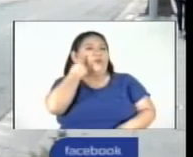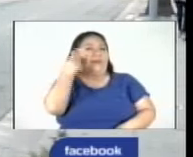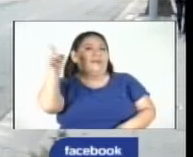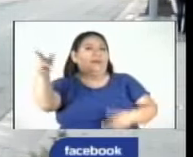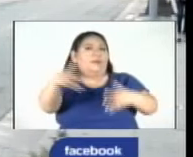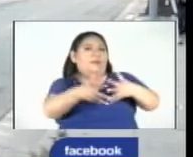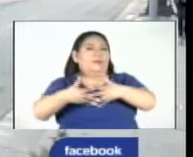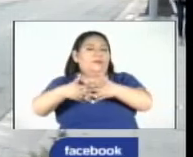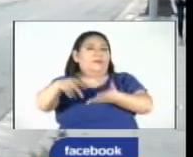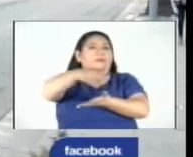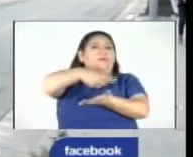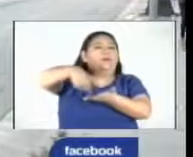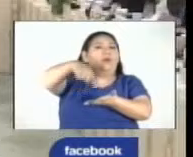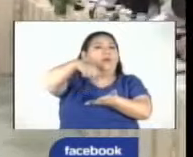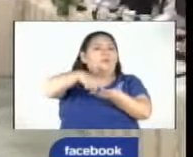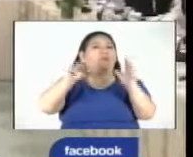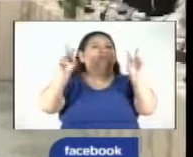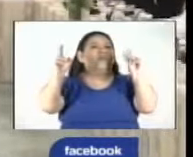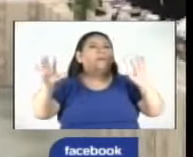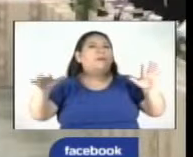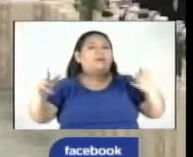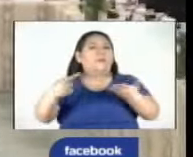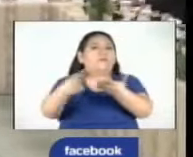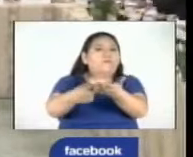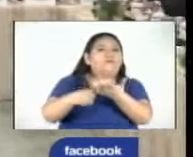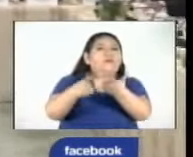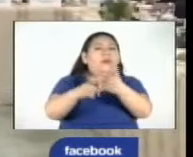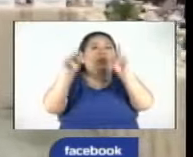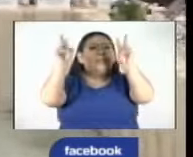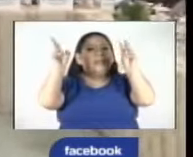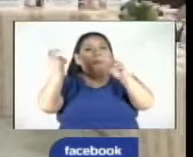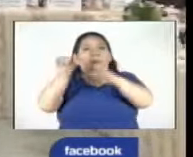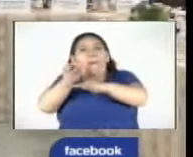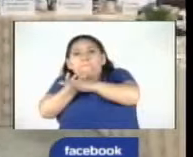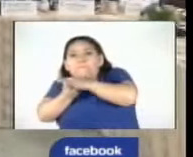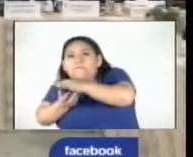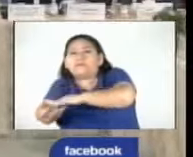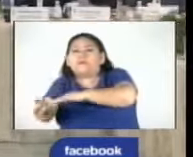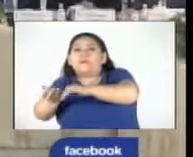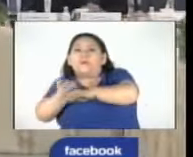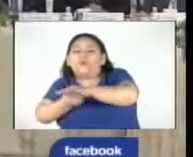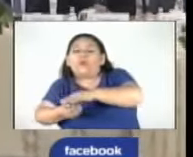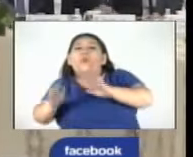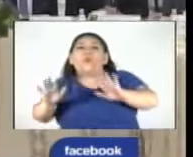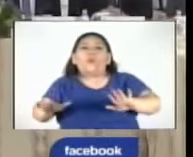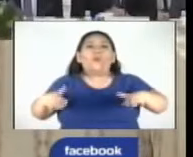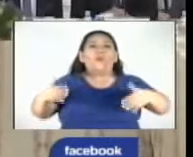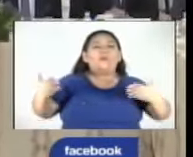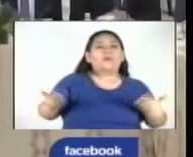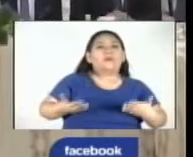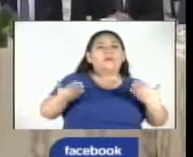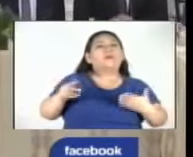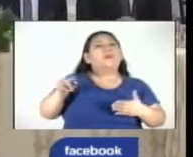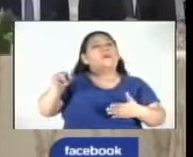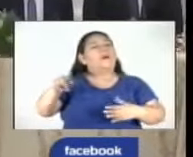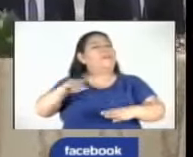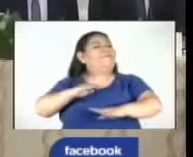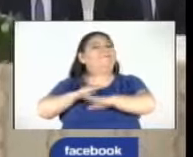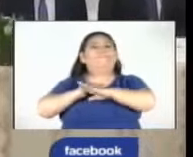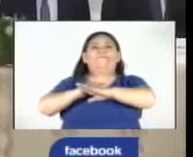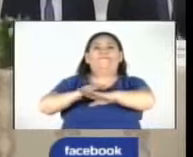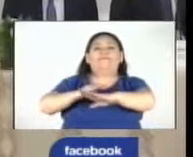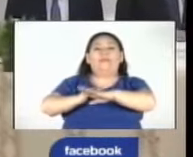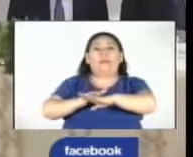estadounidense, esto para discutir el tema de la migración irregular y los alcances que se deben de hacer esto para